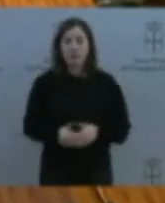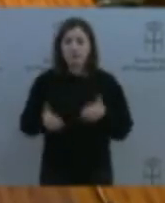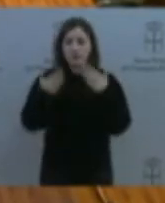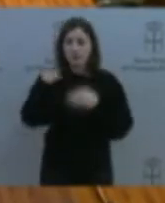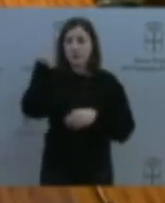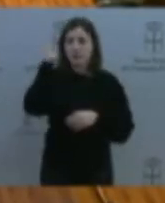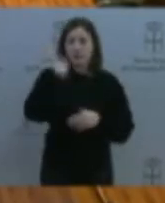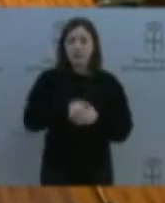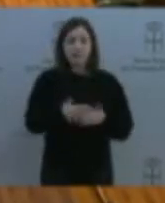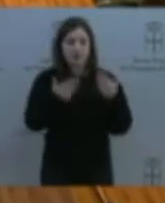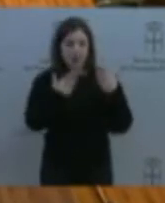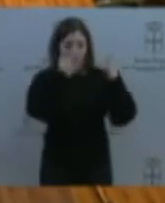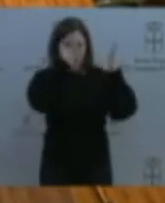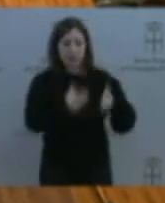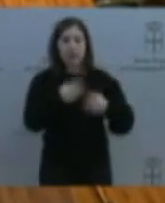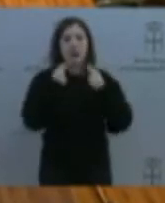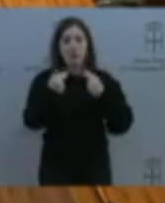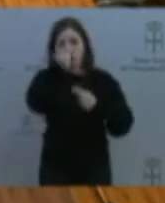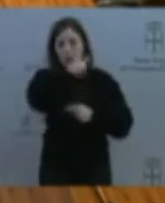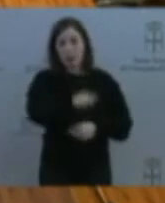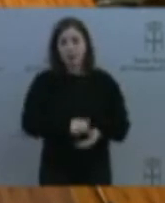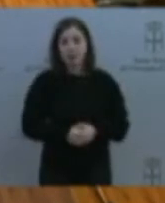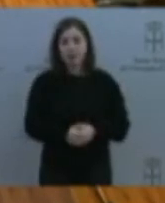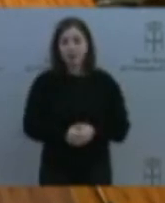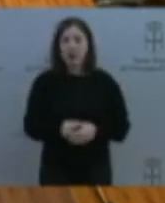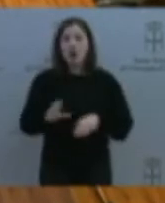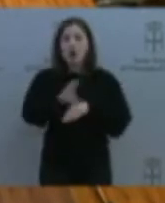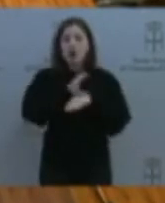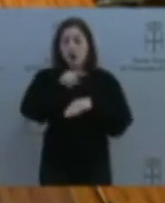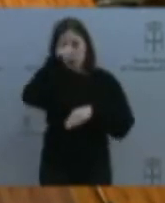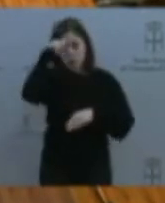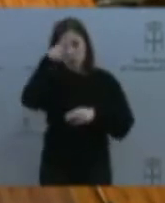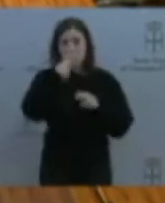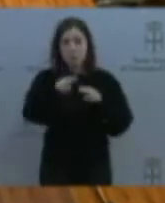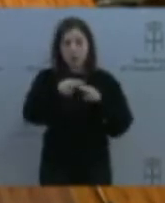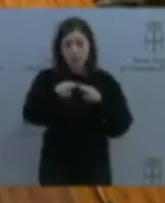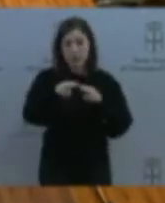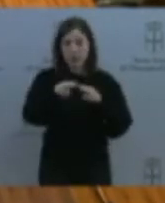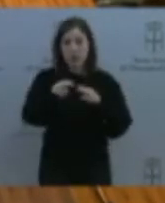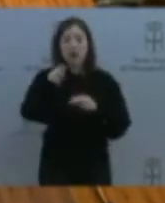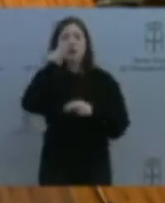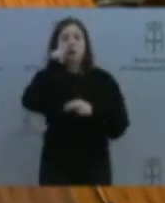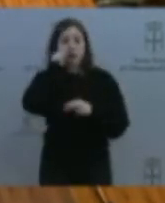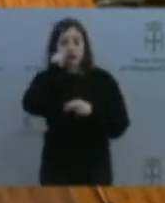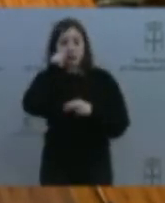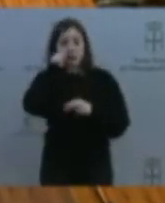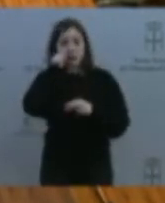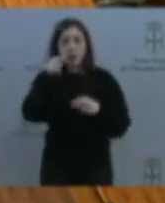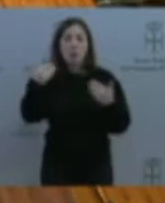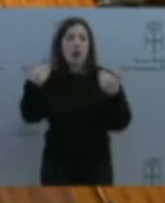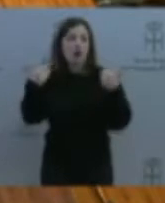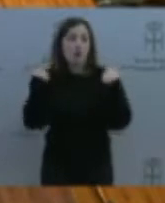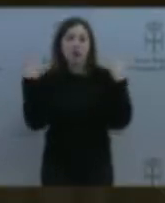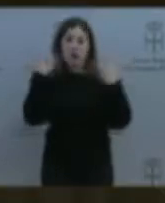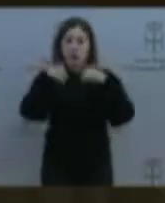La Consejería de Cultura, Política, Lingüística y Turismo no tiene competencias en materia de titulaciones o certificaciones sobre conocimiento de